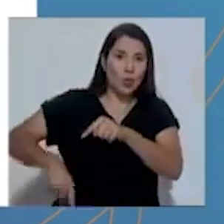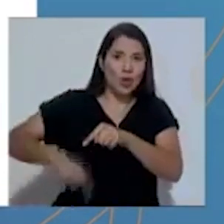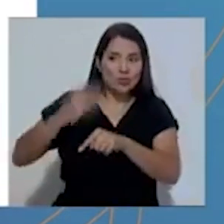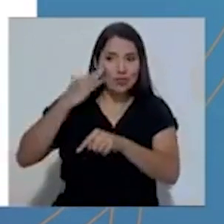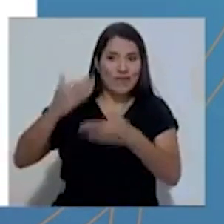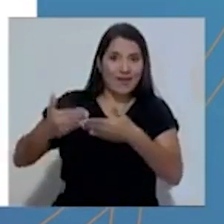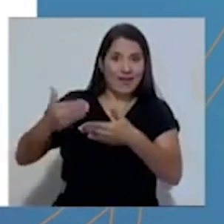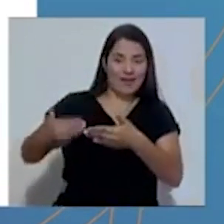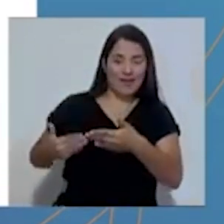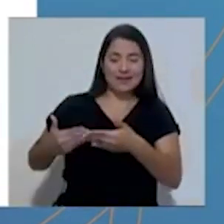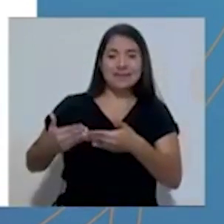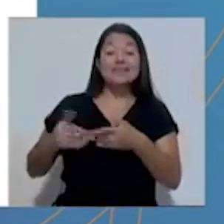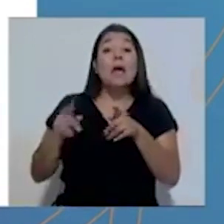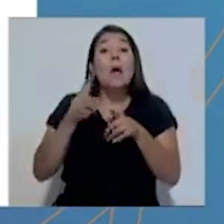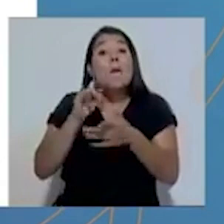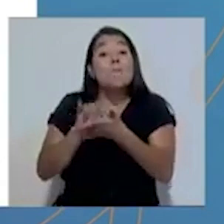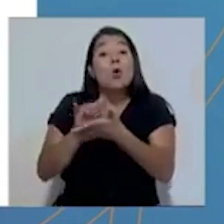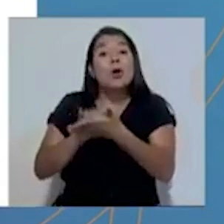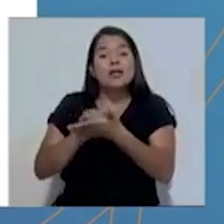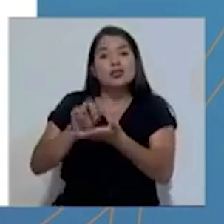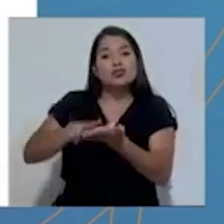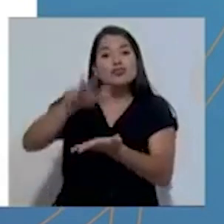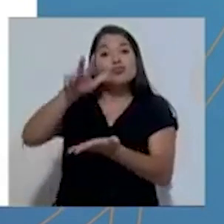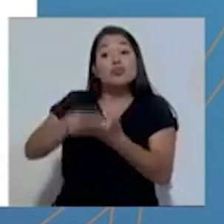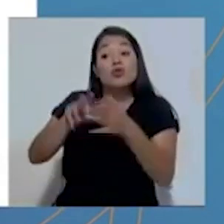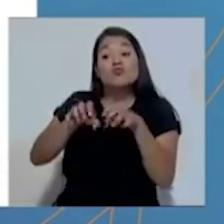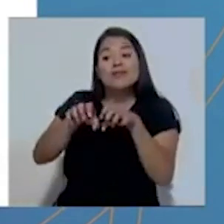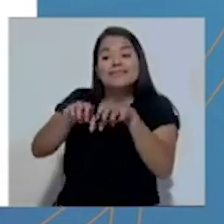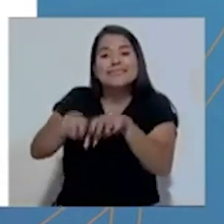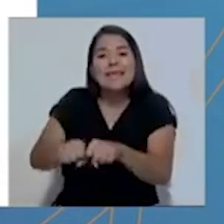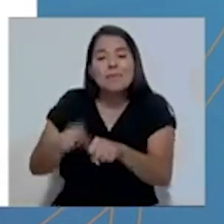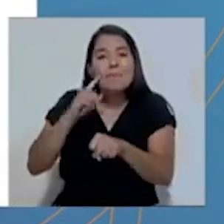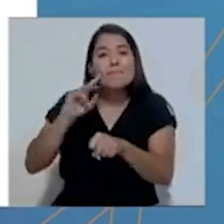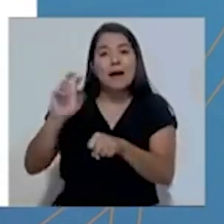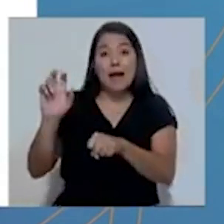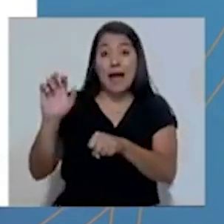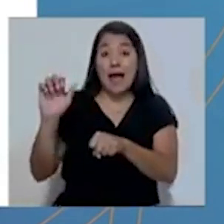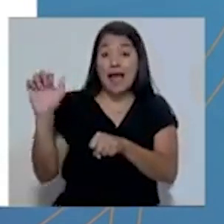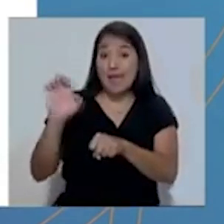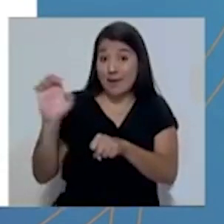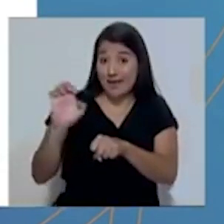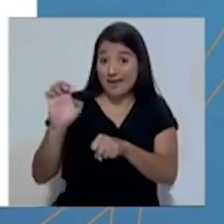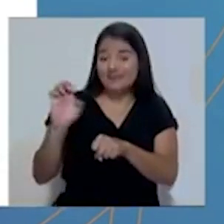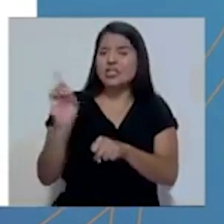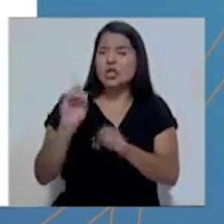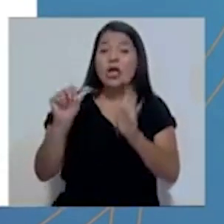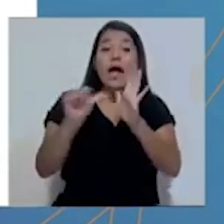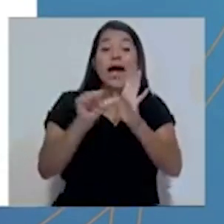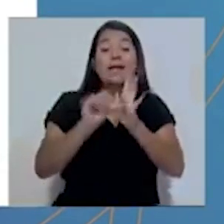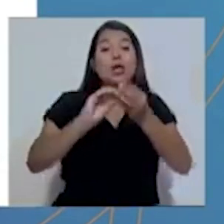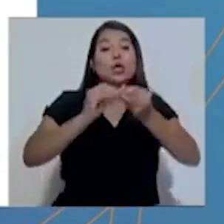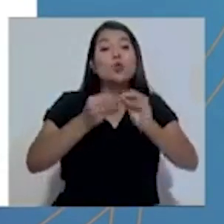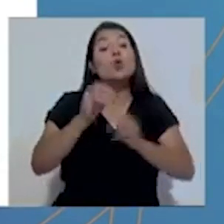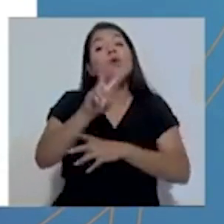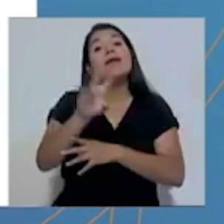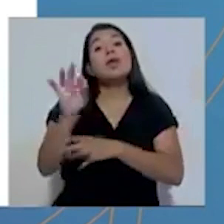institución aprobó la creación de una reserva para contingencias en el artículo 29 de la sesión